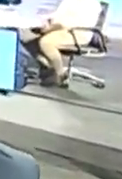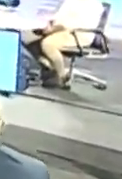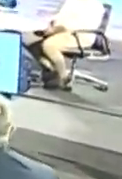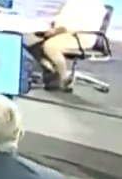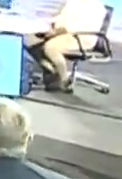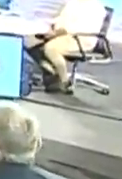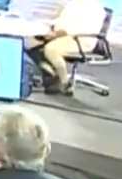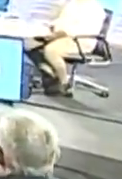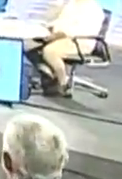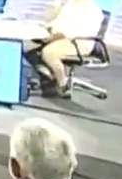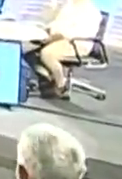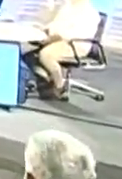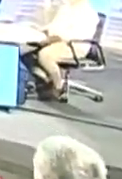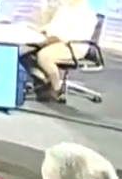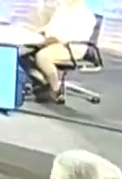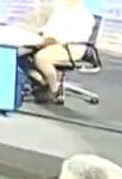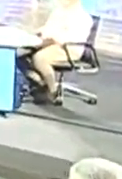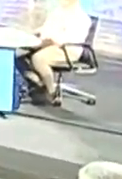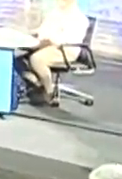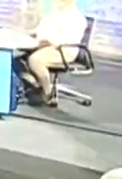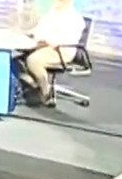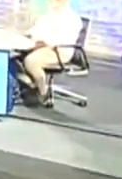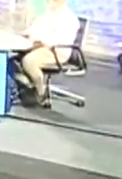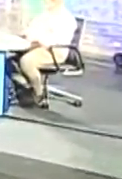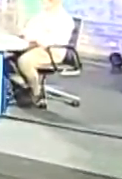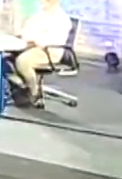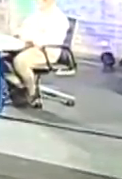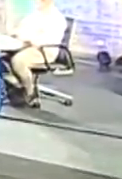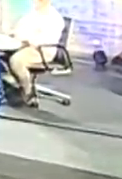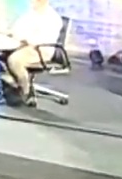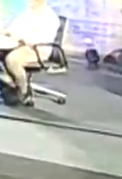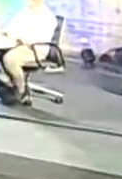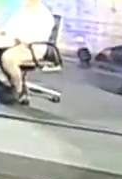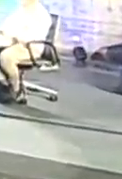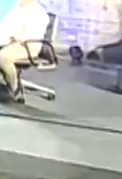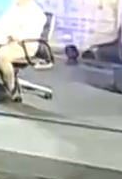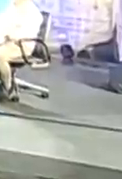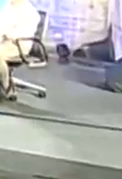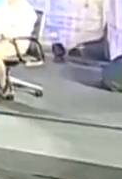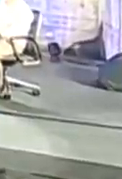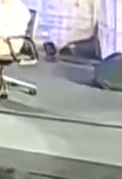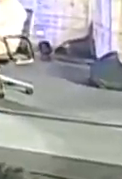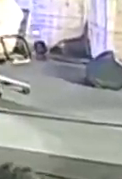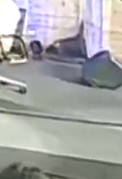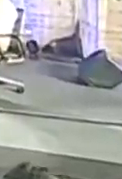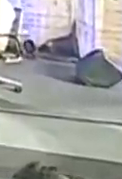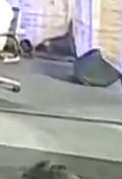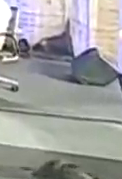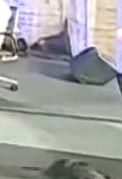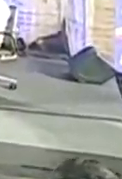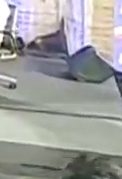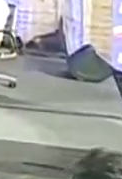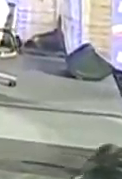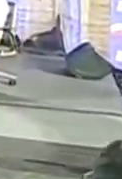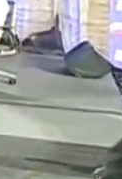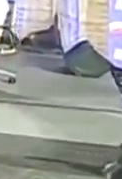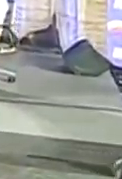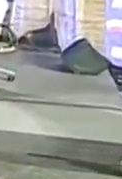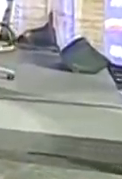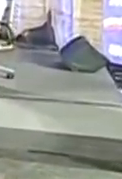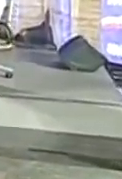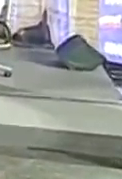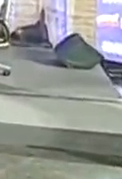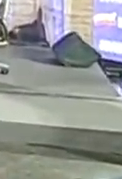listo palabras bonitas vale bueno yo creo si tú tienes 20 años de acuerdo a la constitución clasifica para